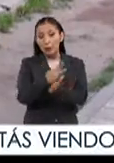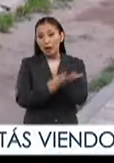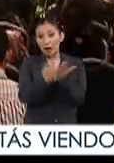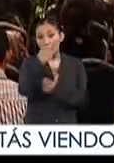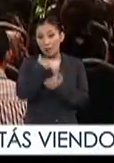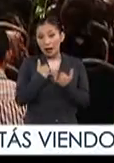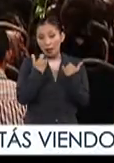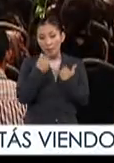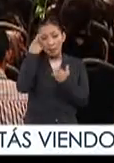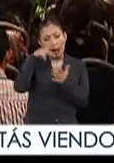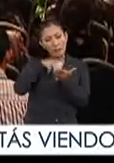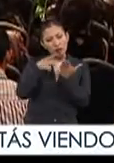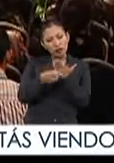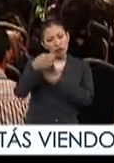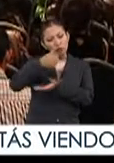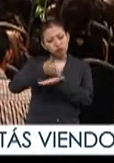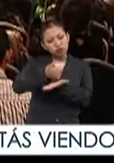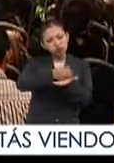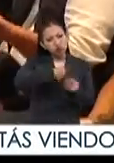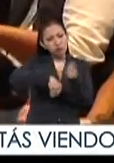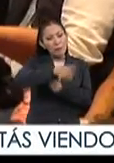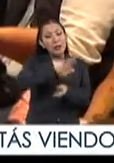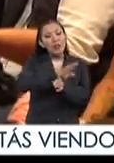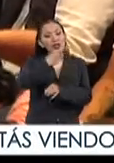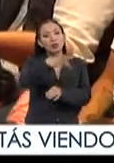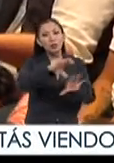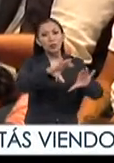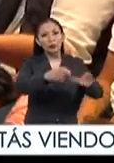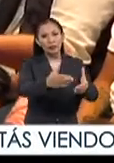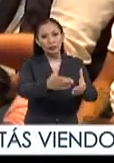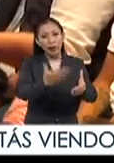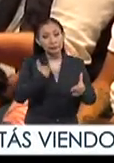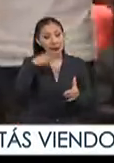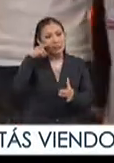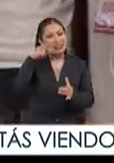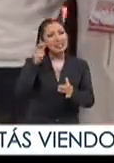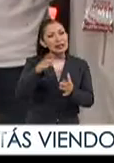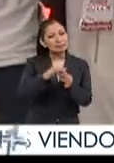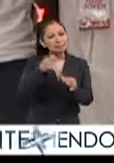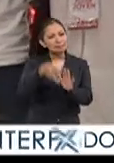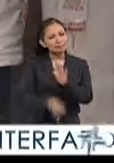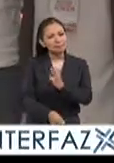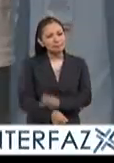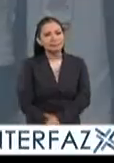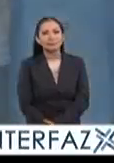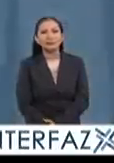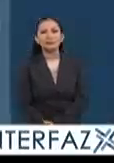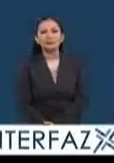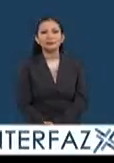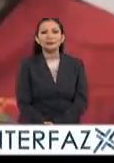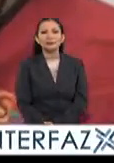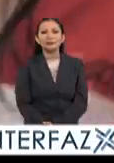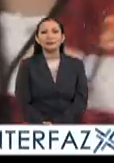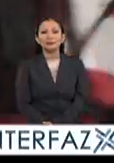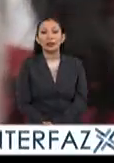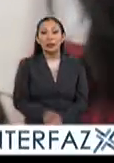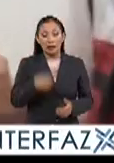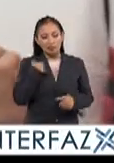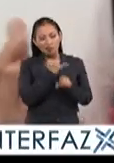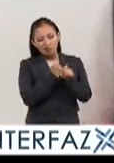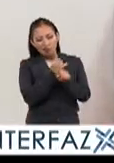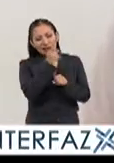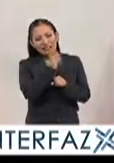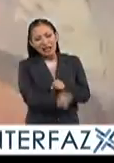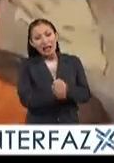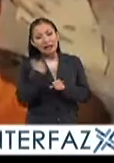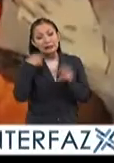jóvenes con proyectos sustentables que beneficien a su comunidad. No te pierdas nuestro reportaje. Investigamos el